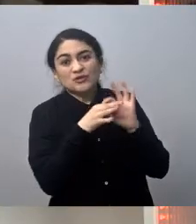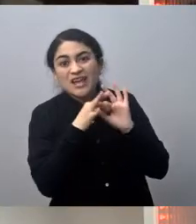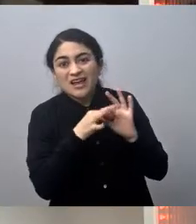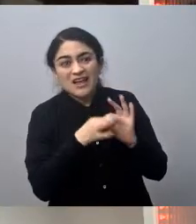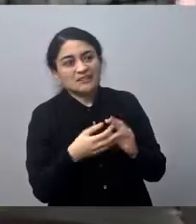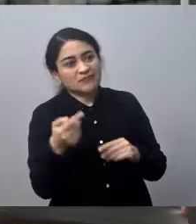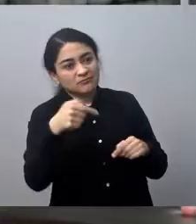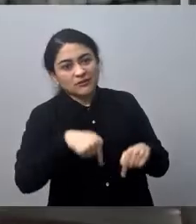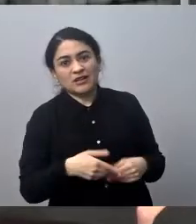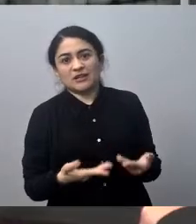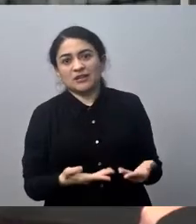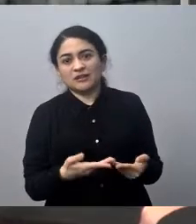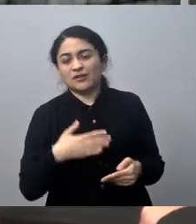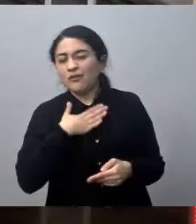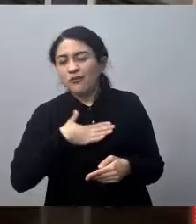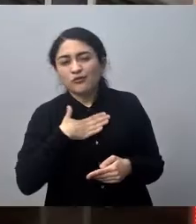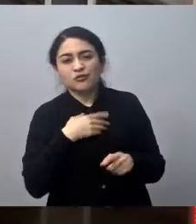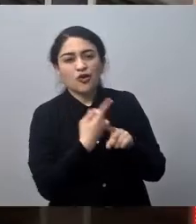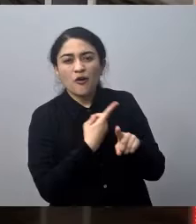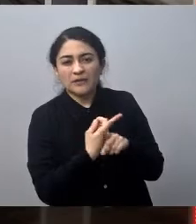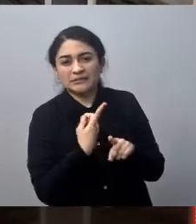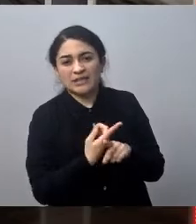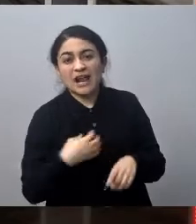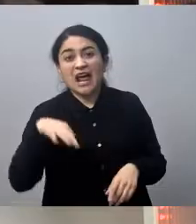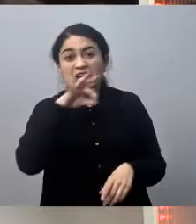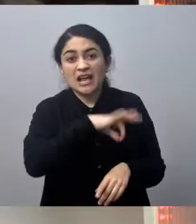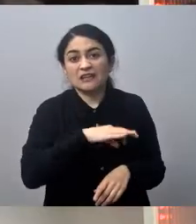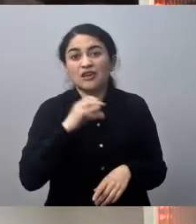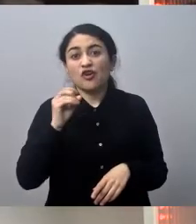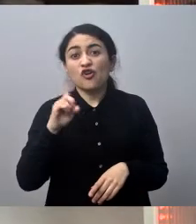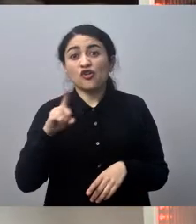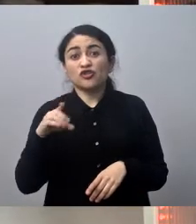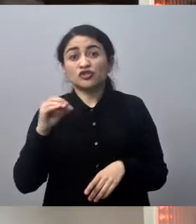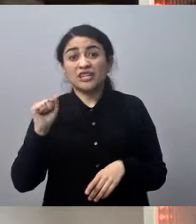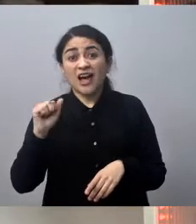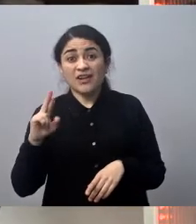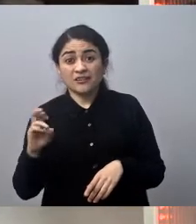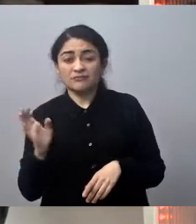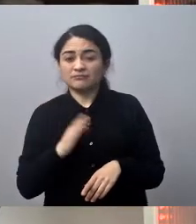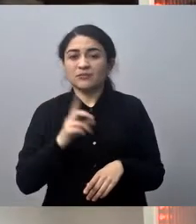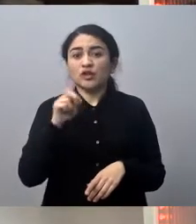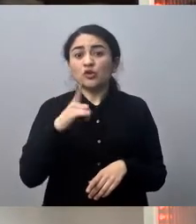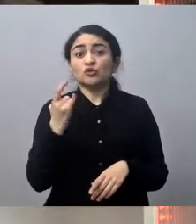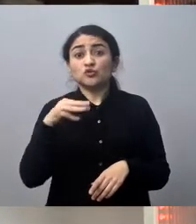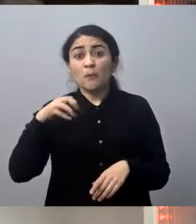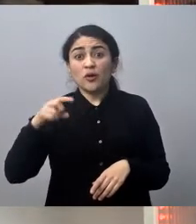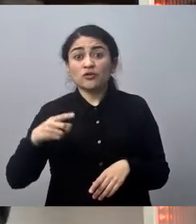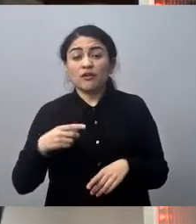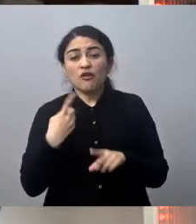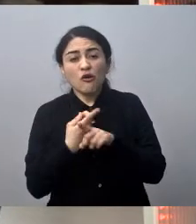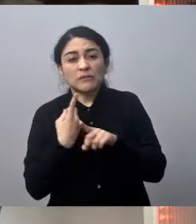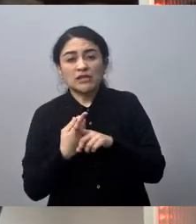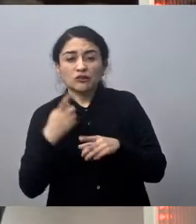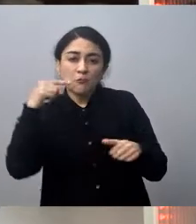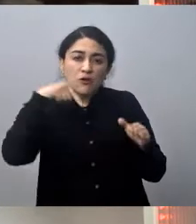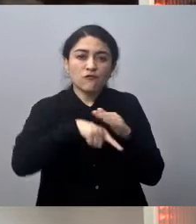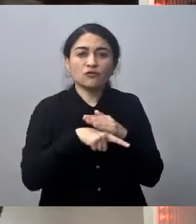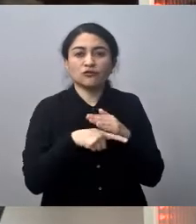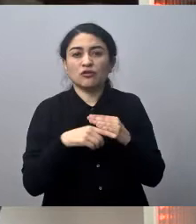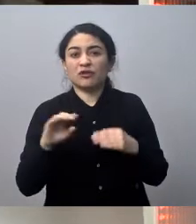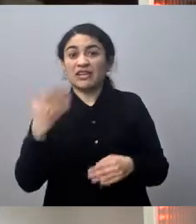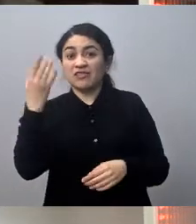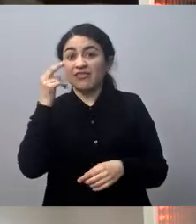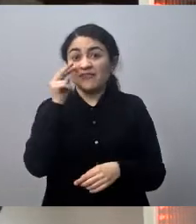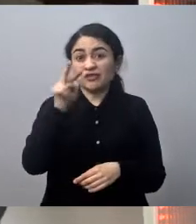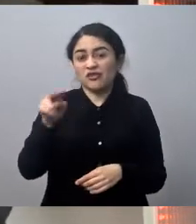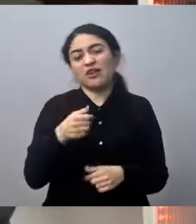siempre un agrado conversar con nosotros el alcalde Concon conversando a fondo con nosotros Quinta Visión y también con ustedes a través de nuestras pantallas que estén muy